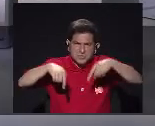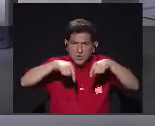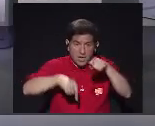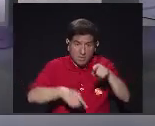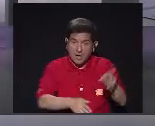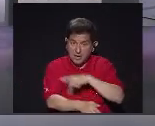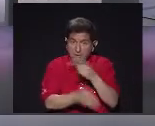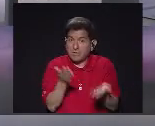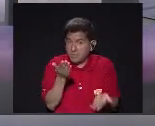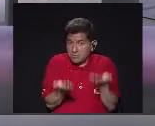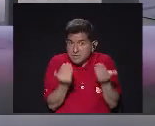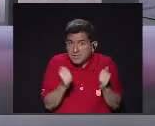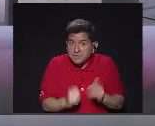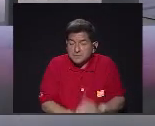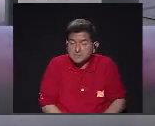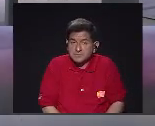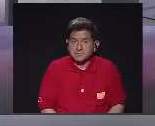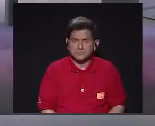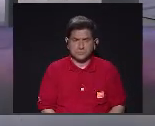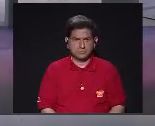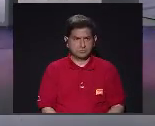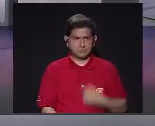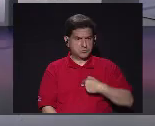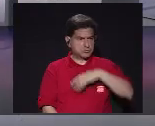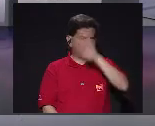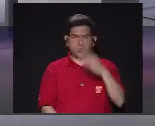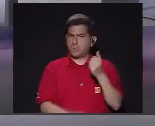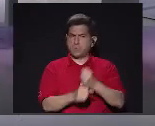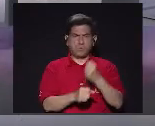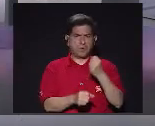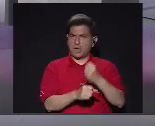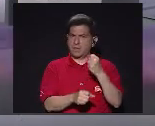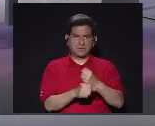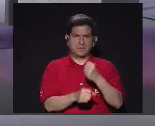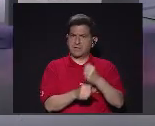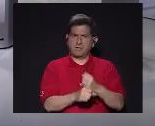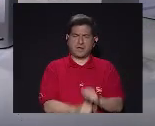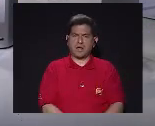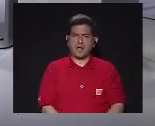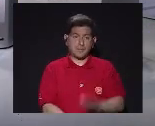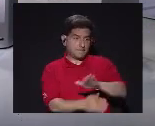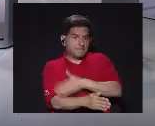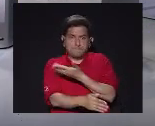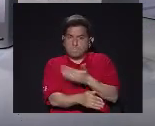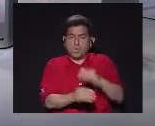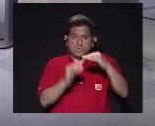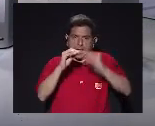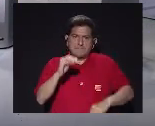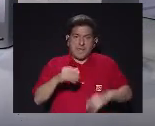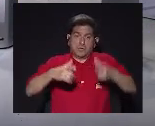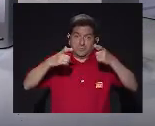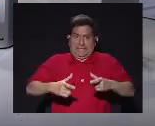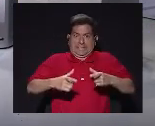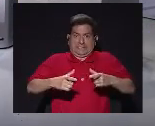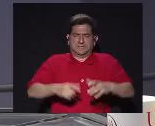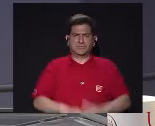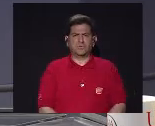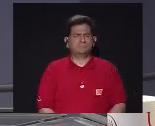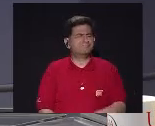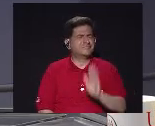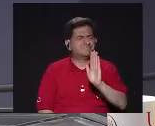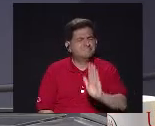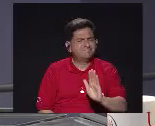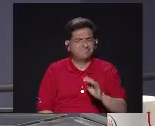poemas? Entonces Bueno Yo en mi vida Había trabajado Digamos Música Y menos un disco Entonces me dice No se